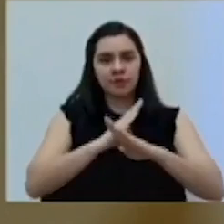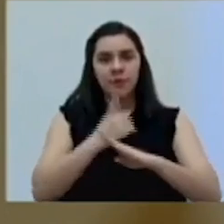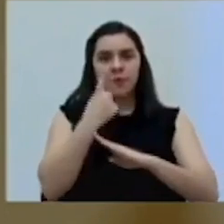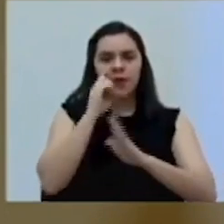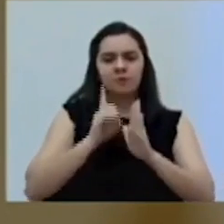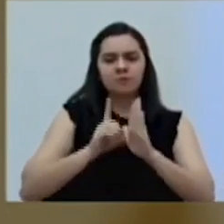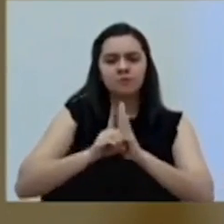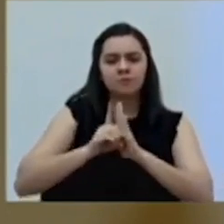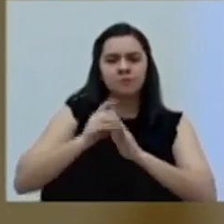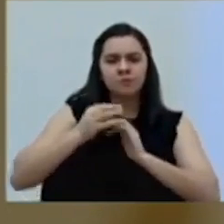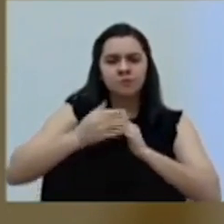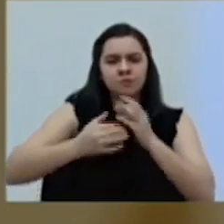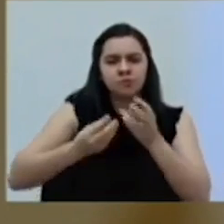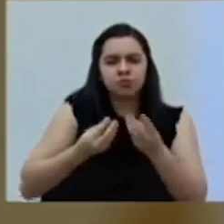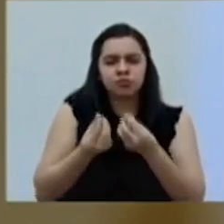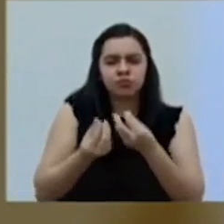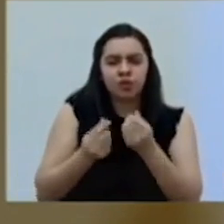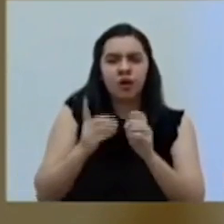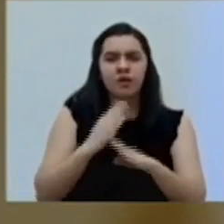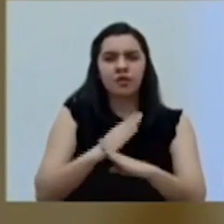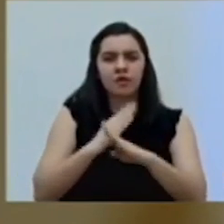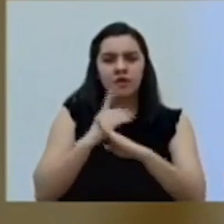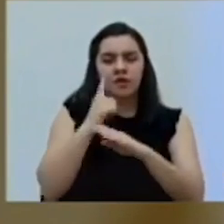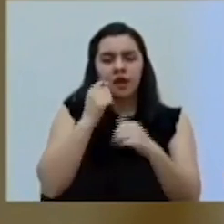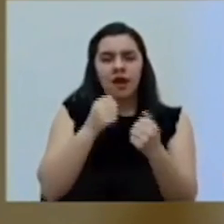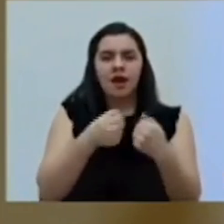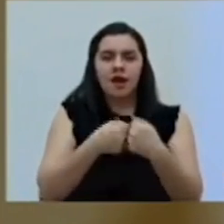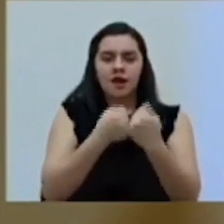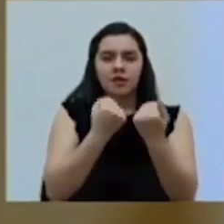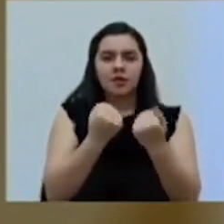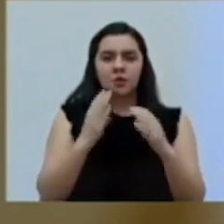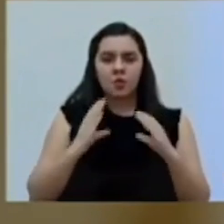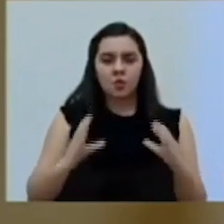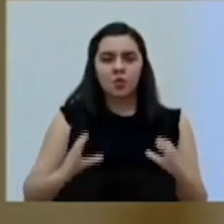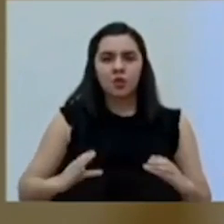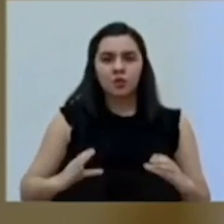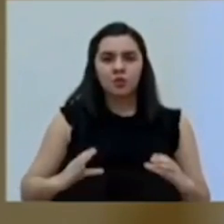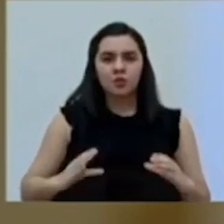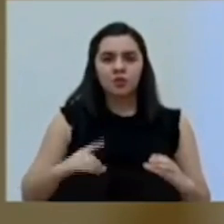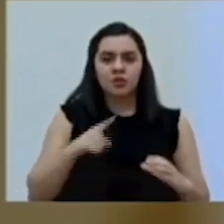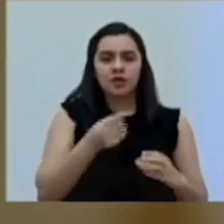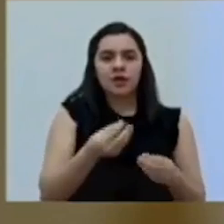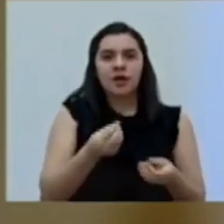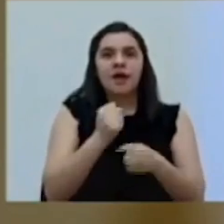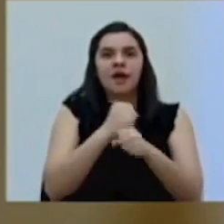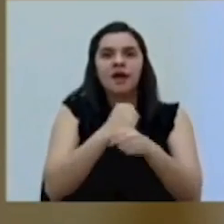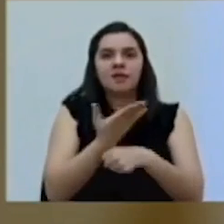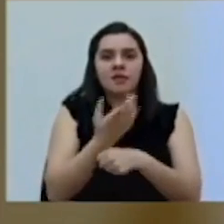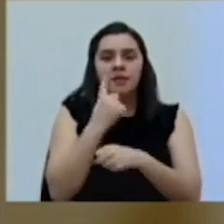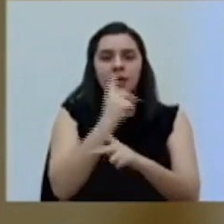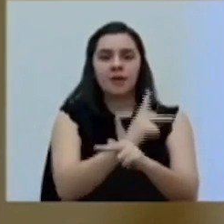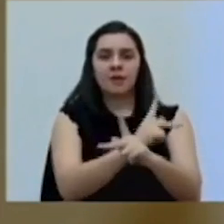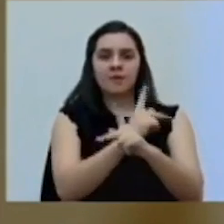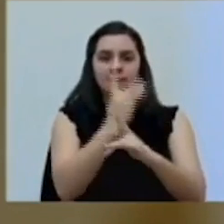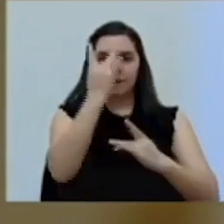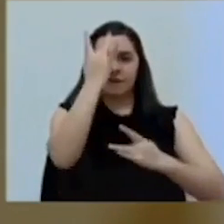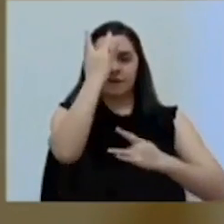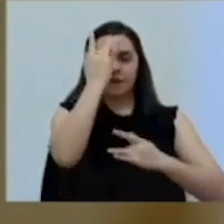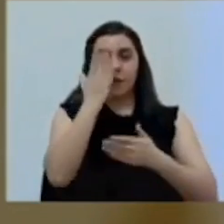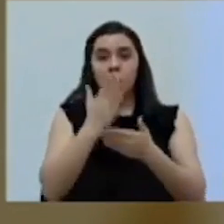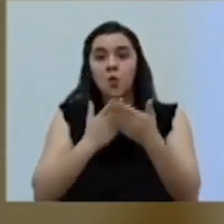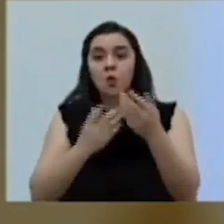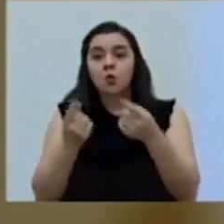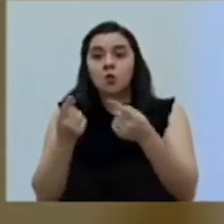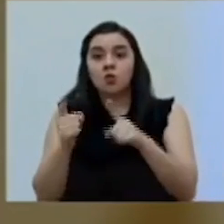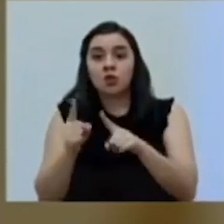desarrolle las defensas propiamente, los anticuerpos, que entonces hace que se prevenga la enfermedad o, en muchos casos, si